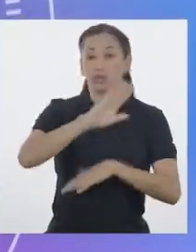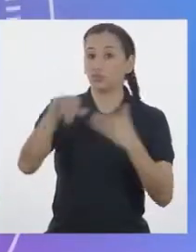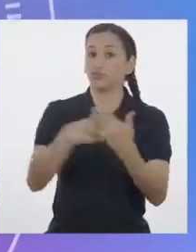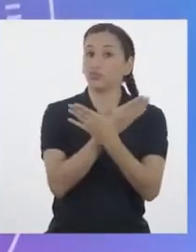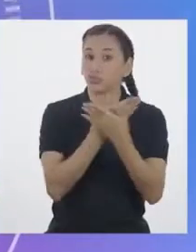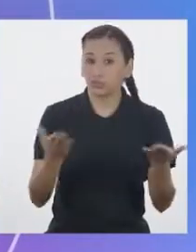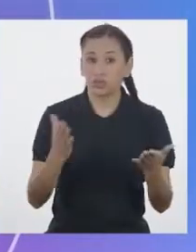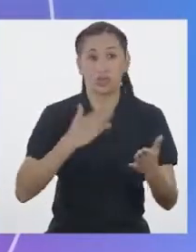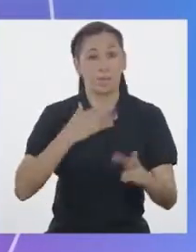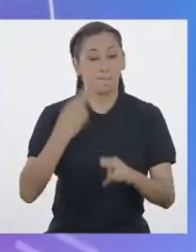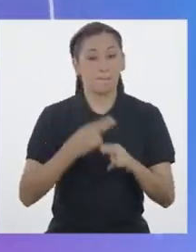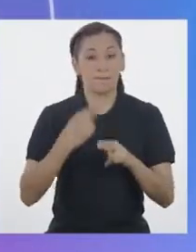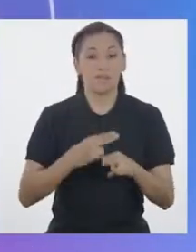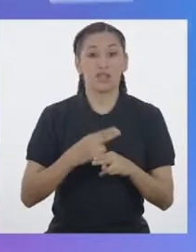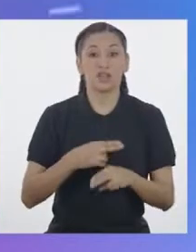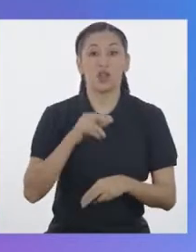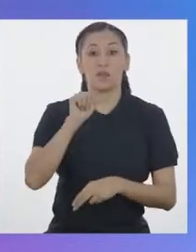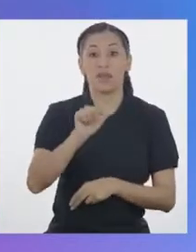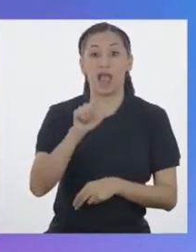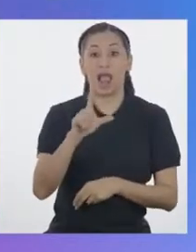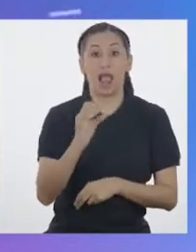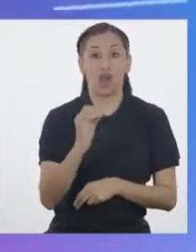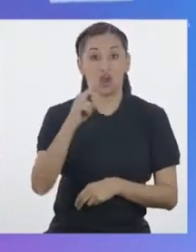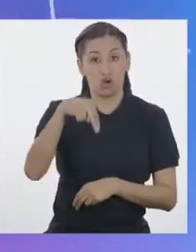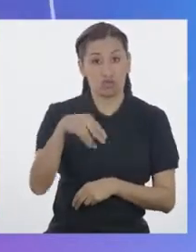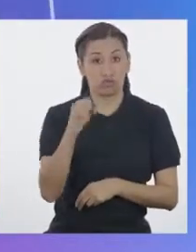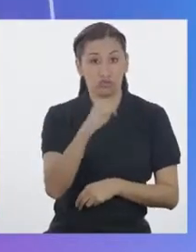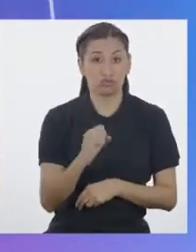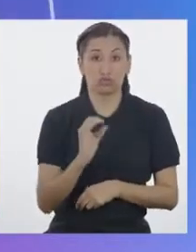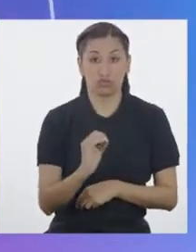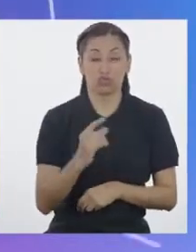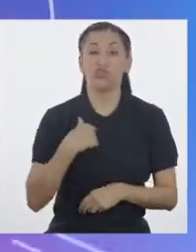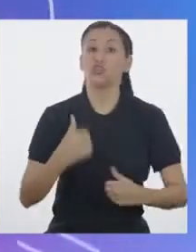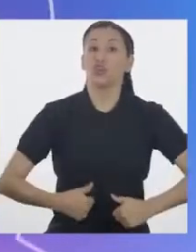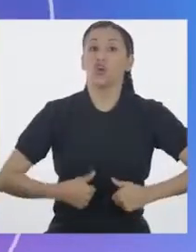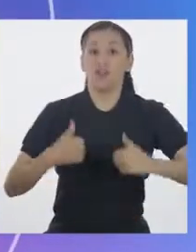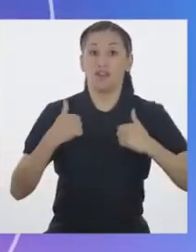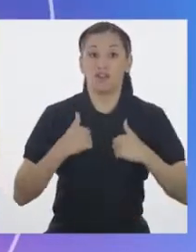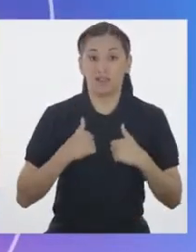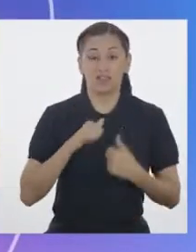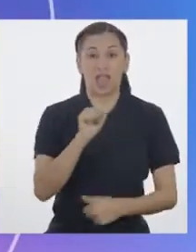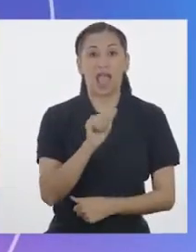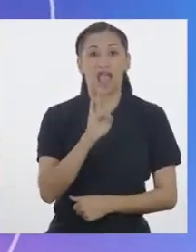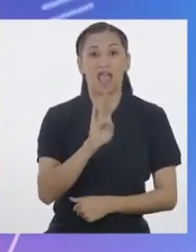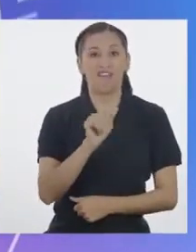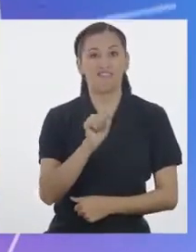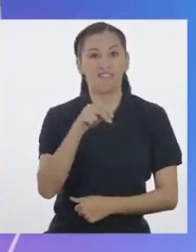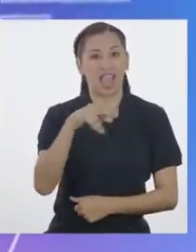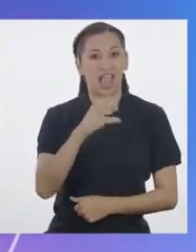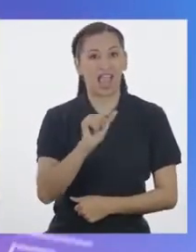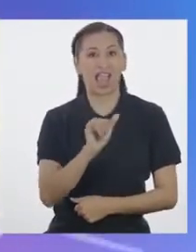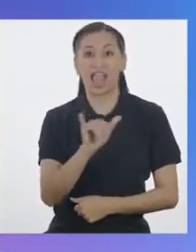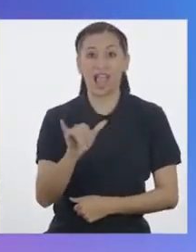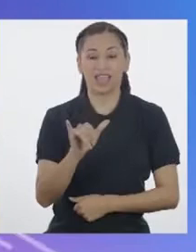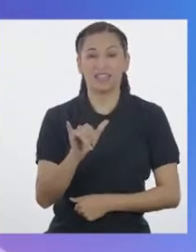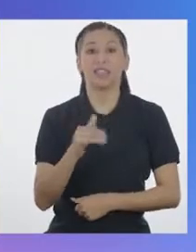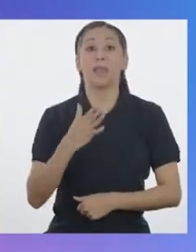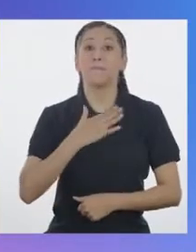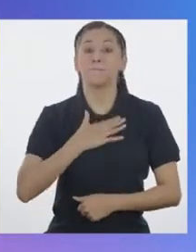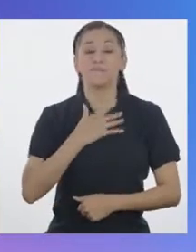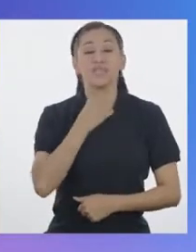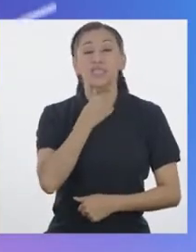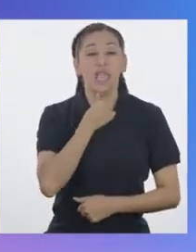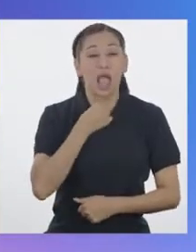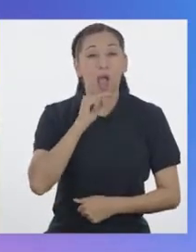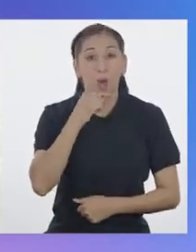todas y todos! Mi nombre es Alonso y soy de la ciudad de Abancay. Mi abuelita